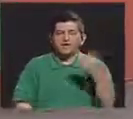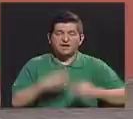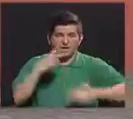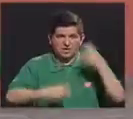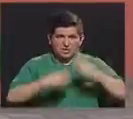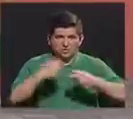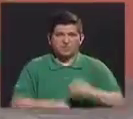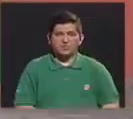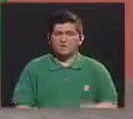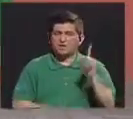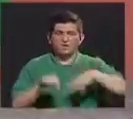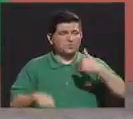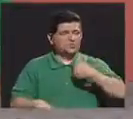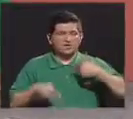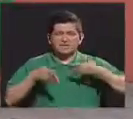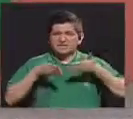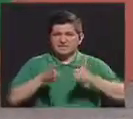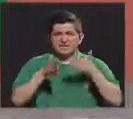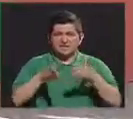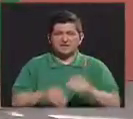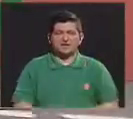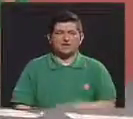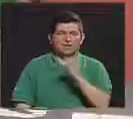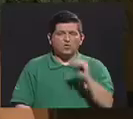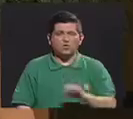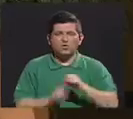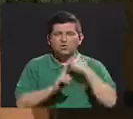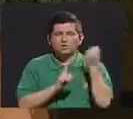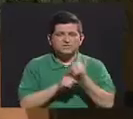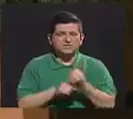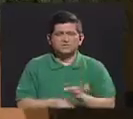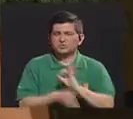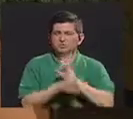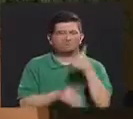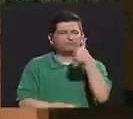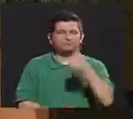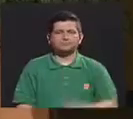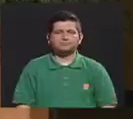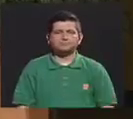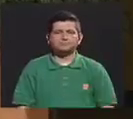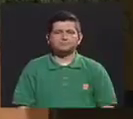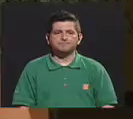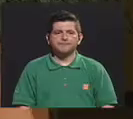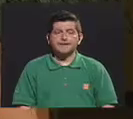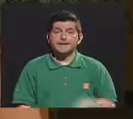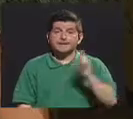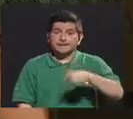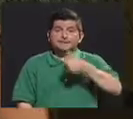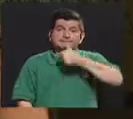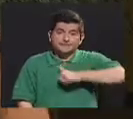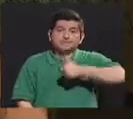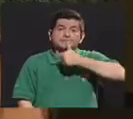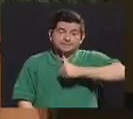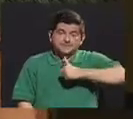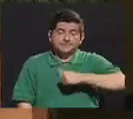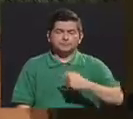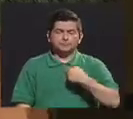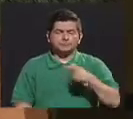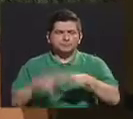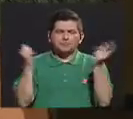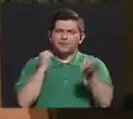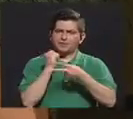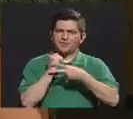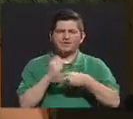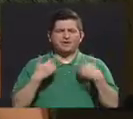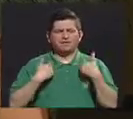infertilidad o fertilidad insuficiente. Hay que tener mucha paciencia porque uno la mayoría de las veces anda muy